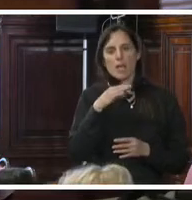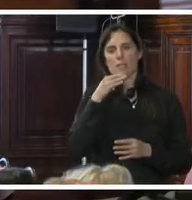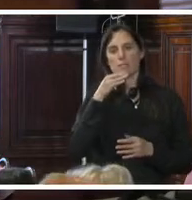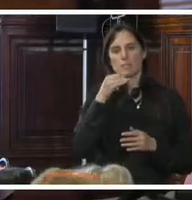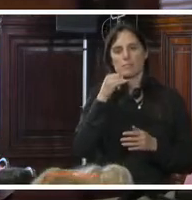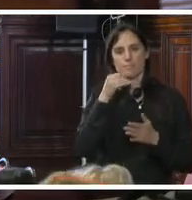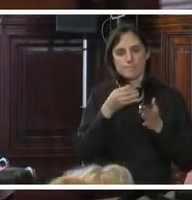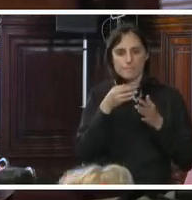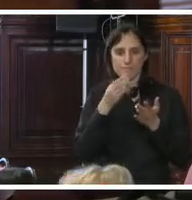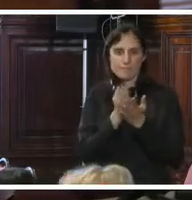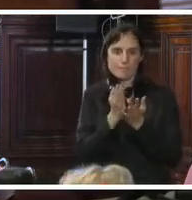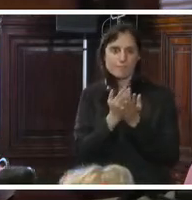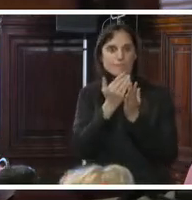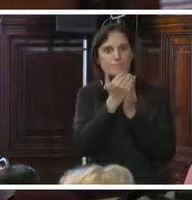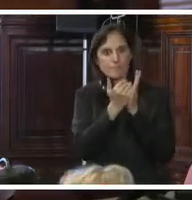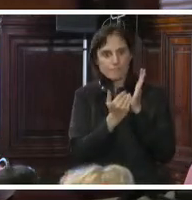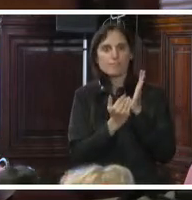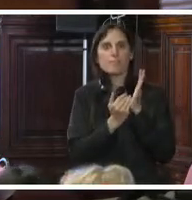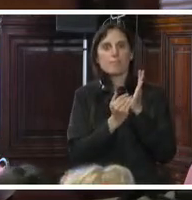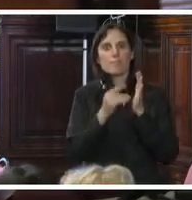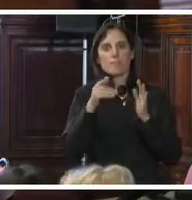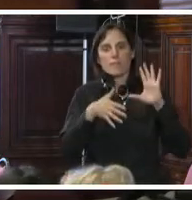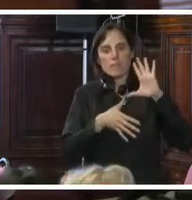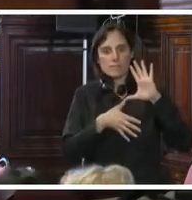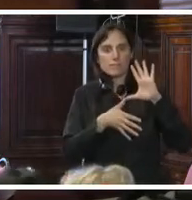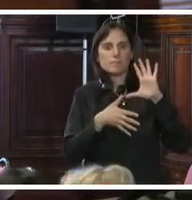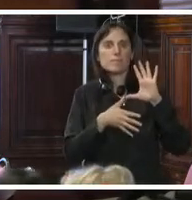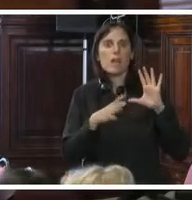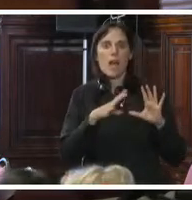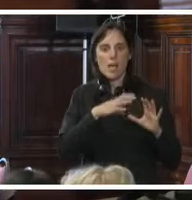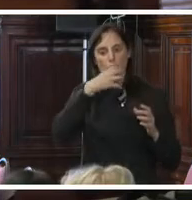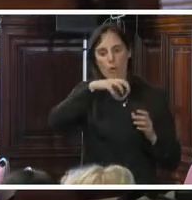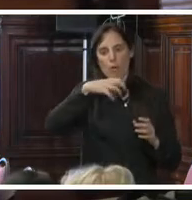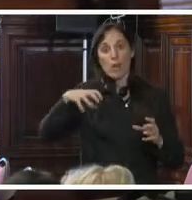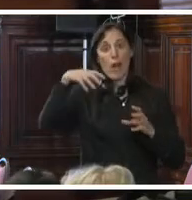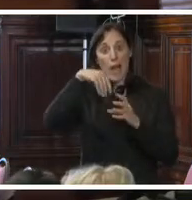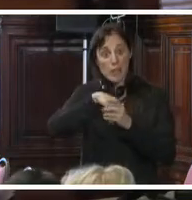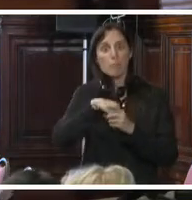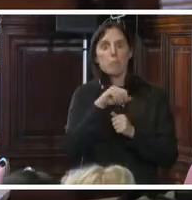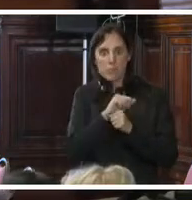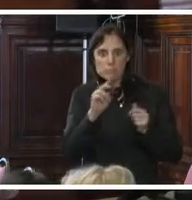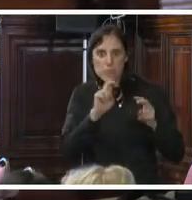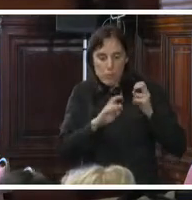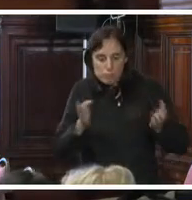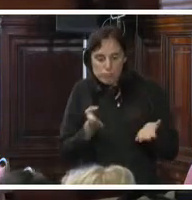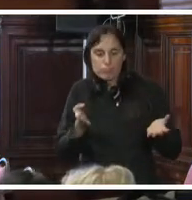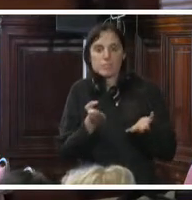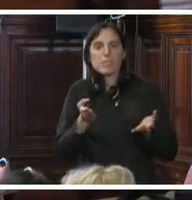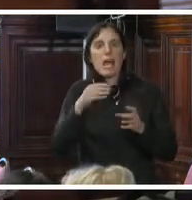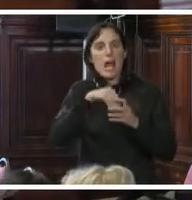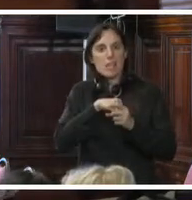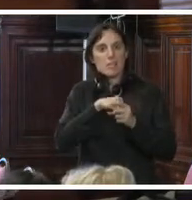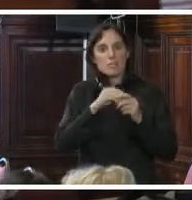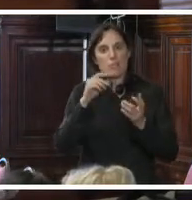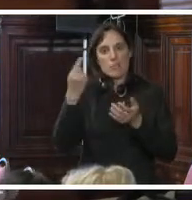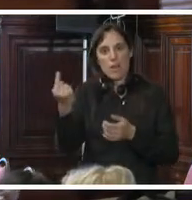interamericanos de derechos humanos, los órganos del sistema pueden impulsar cambios positivos para fortalecer la lucha para su